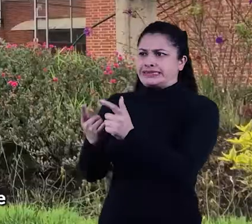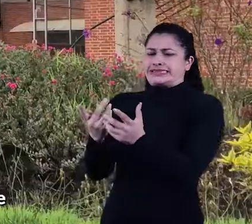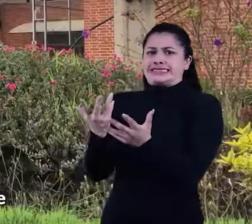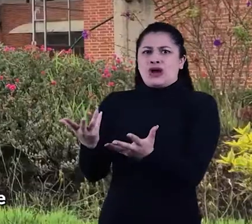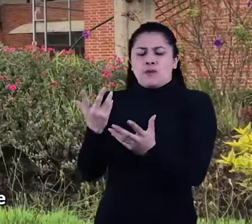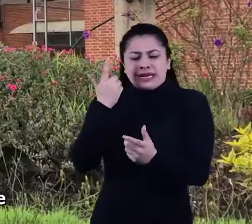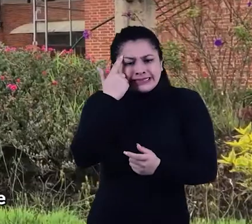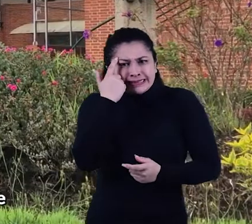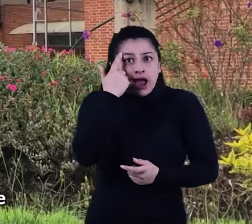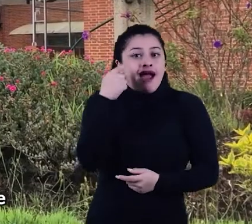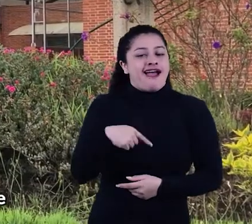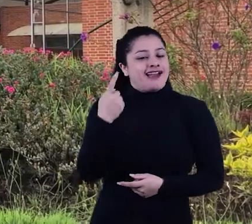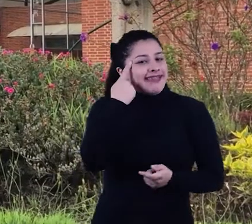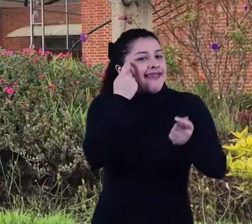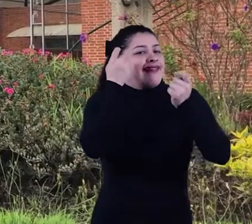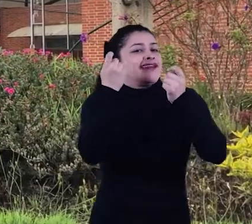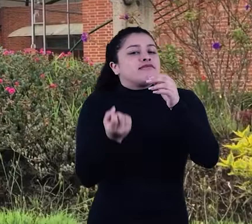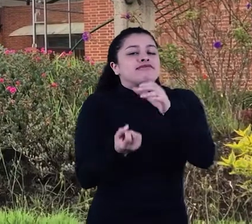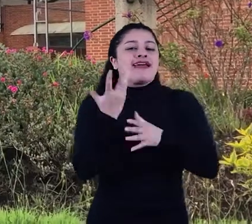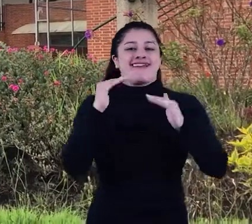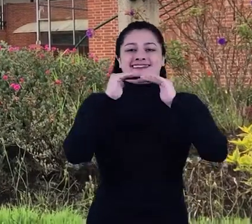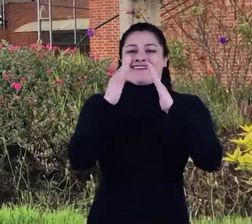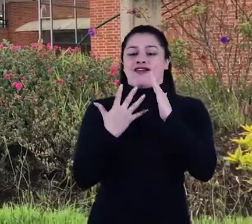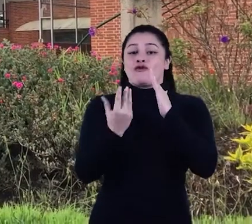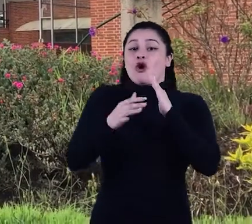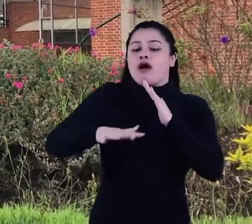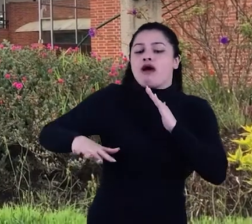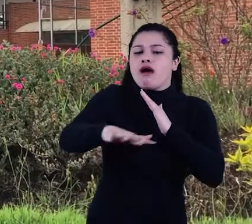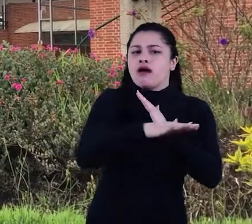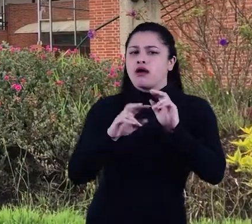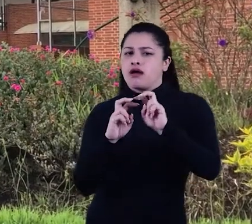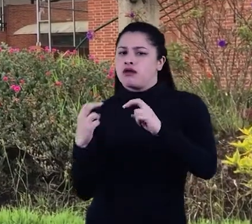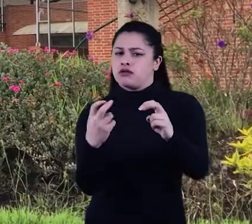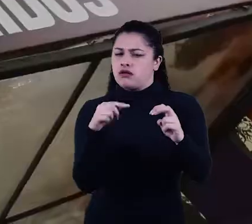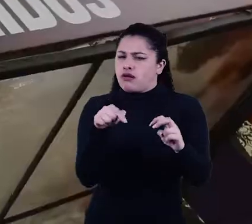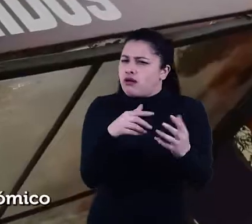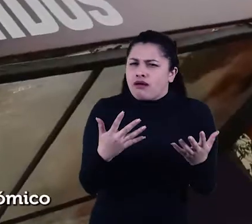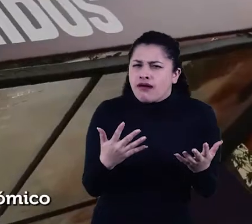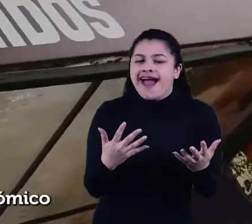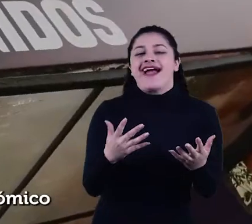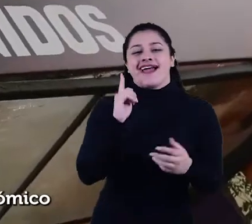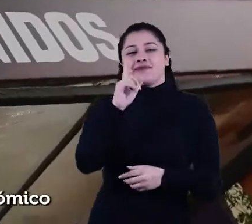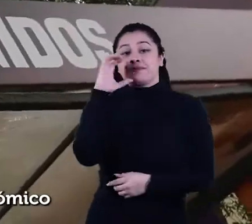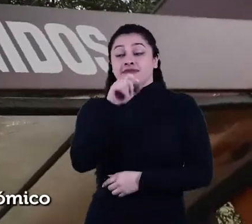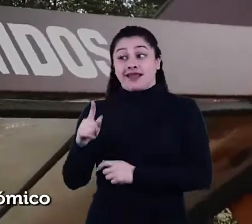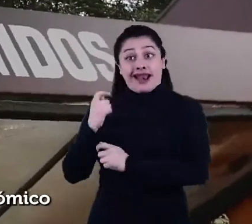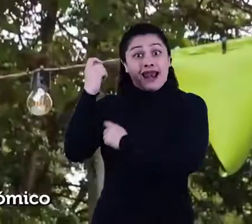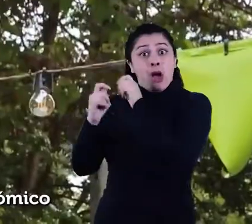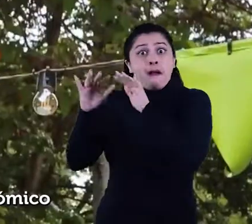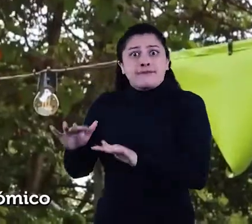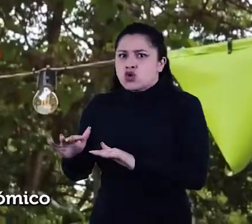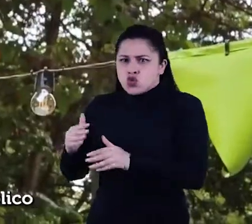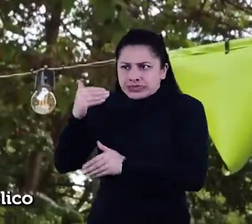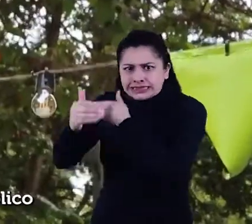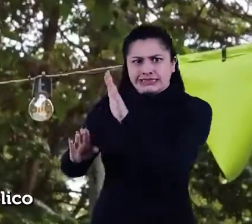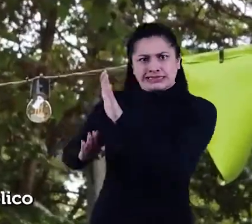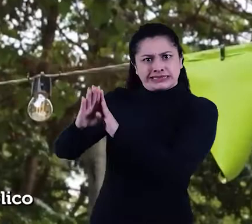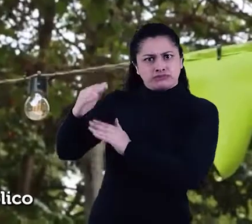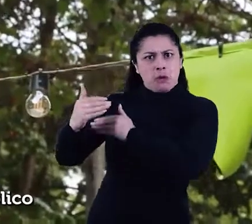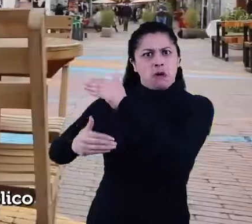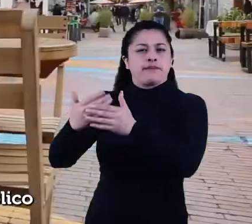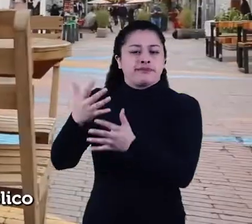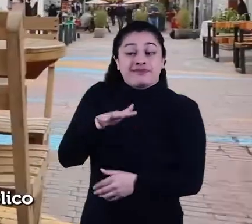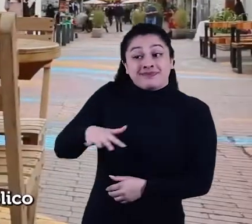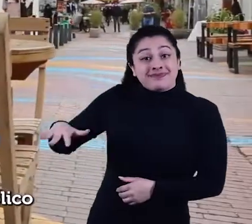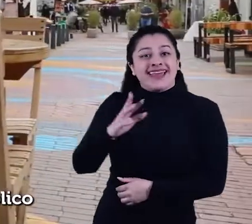Entonces, Bogotá Cielo Abierto nace como una estrategia que da respuesta a eso y es que nuestro sector gastronómico pudiera